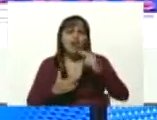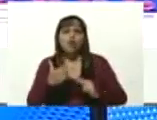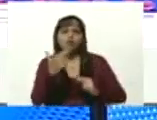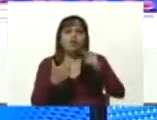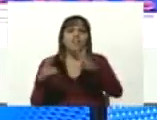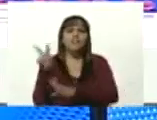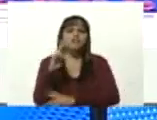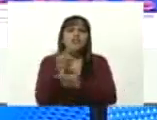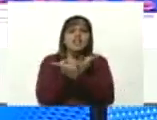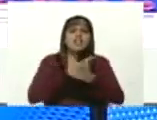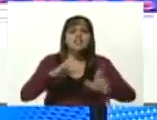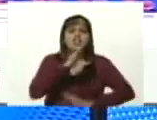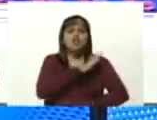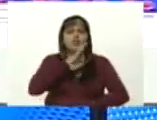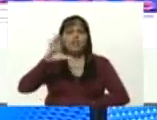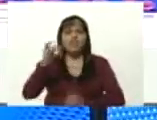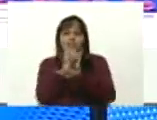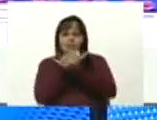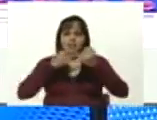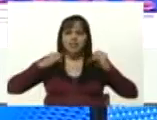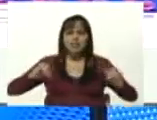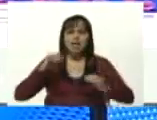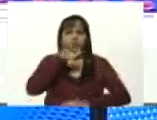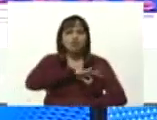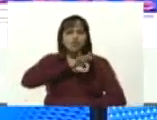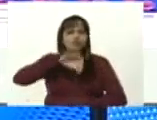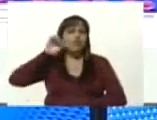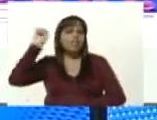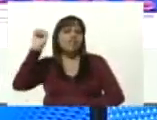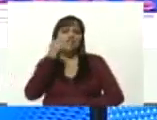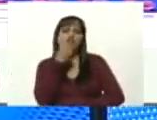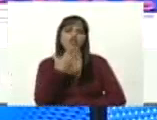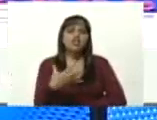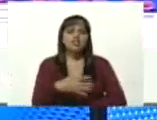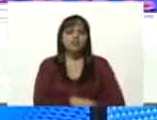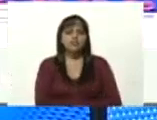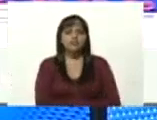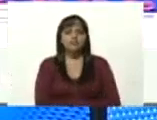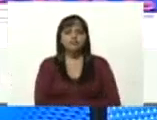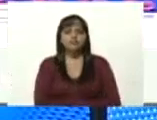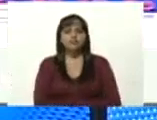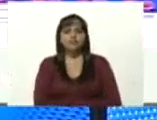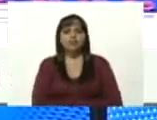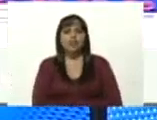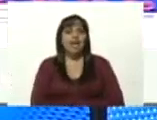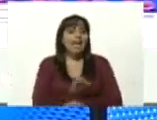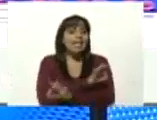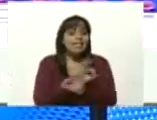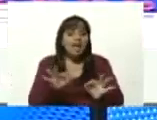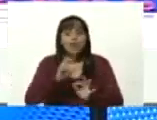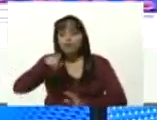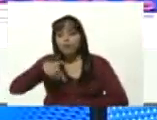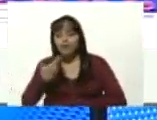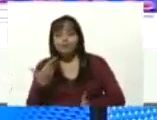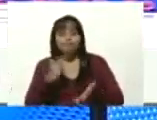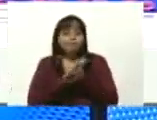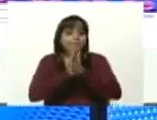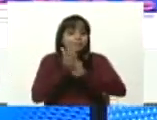libre soberana independiente socialista bonita nada ni nadie podrá